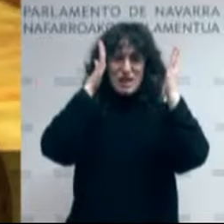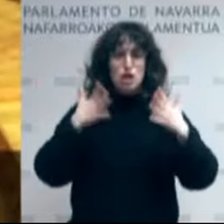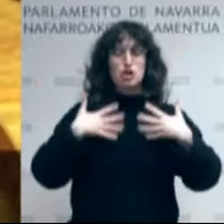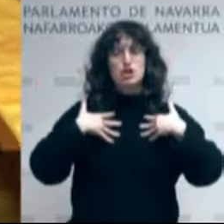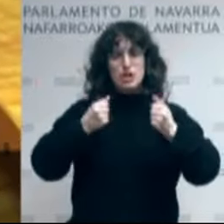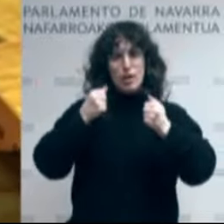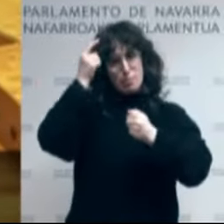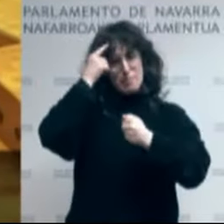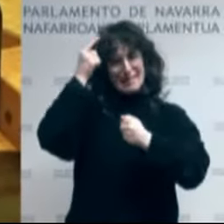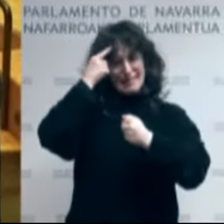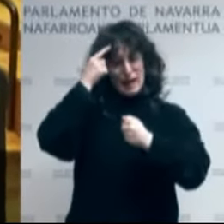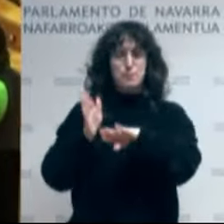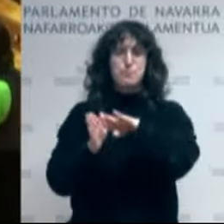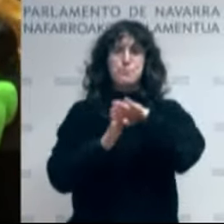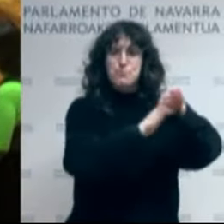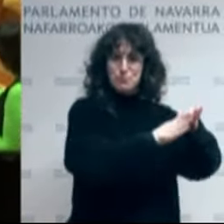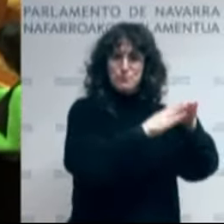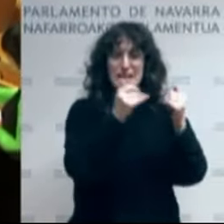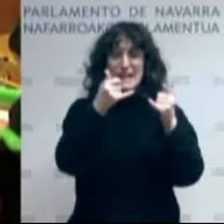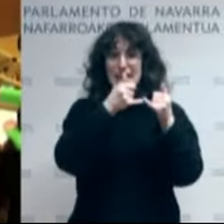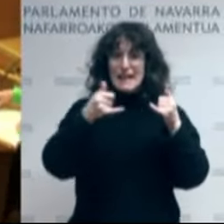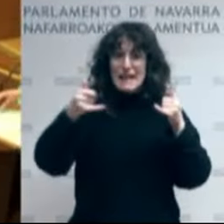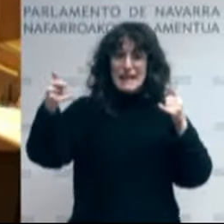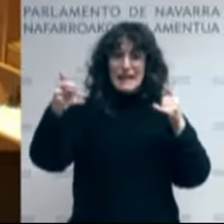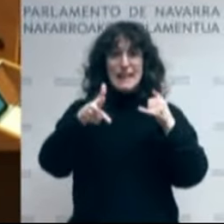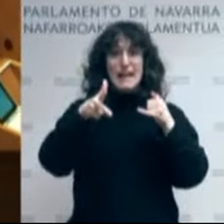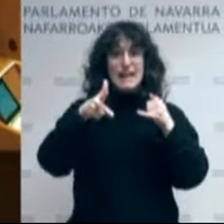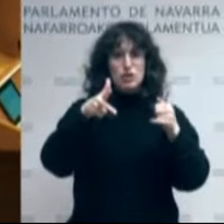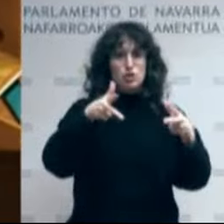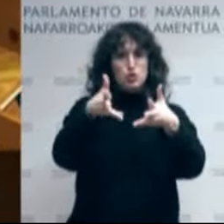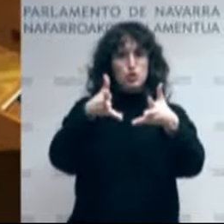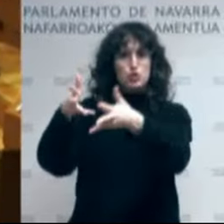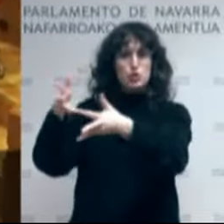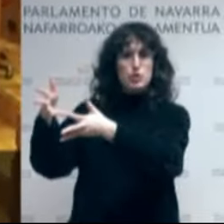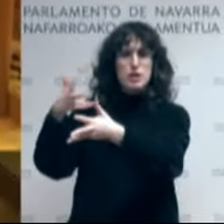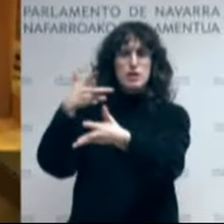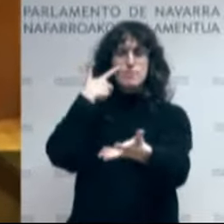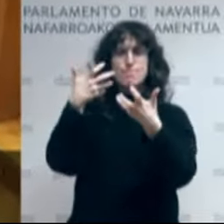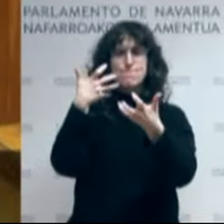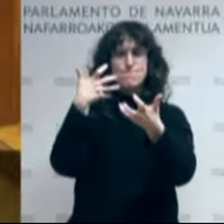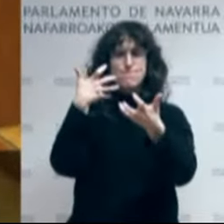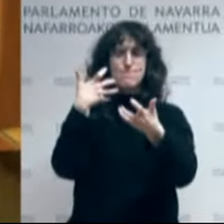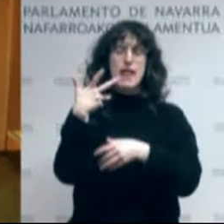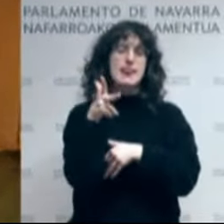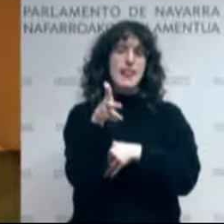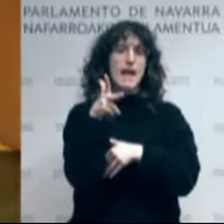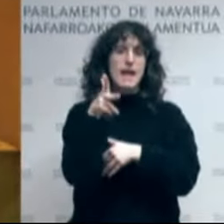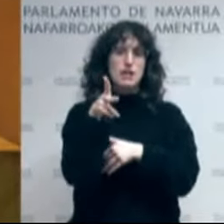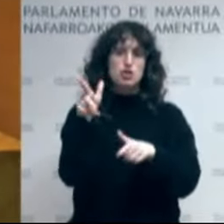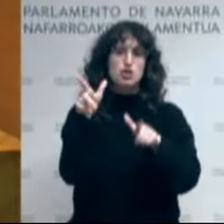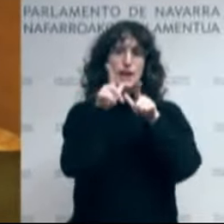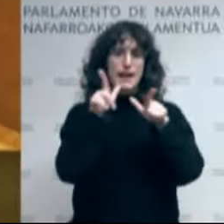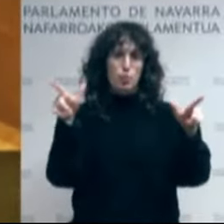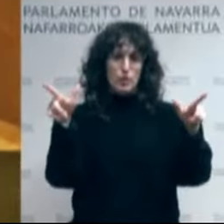eskubideak ardatzean, izkuntza eskubideak nabarmendu nahi ditugu. Elduen, Euskalduntzearen